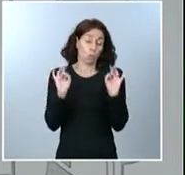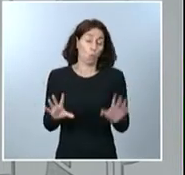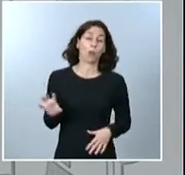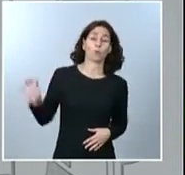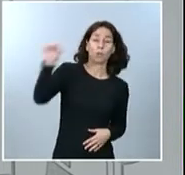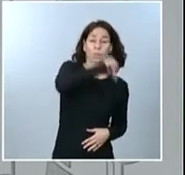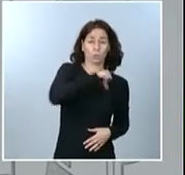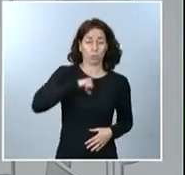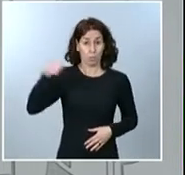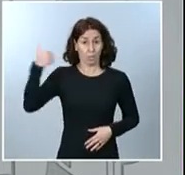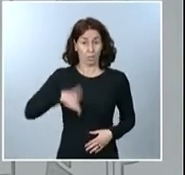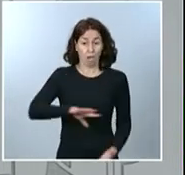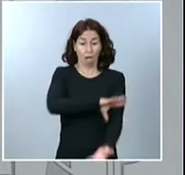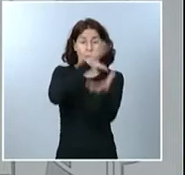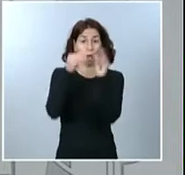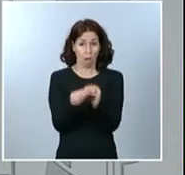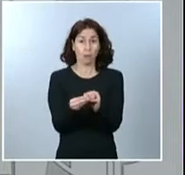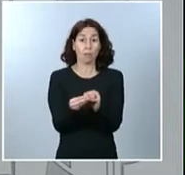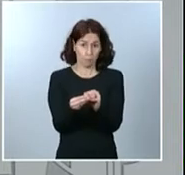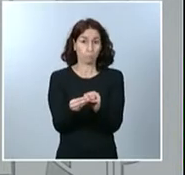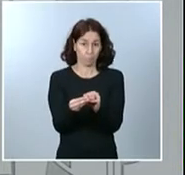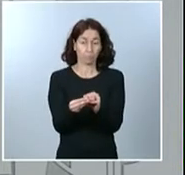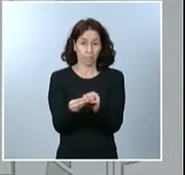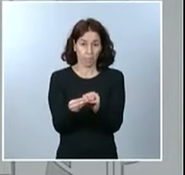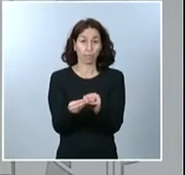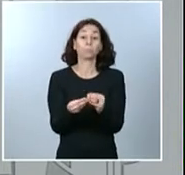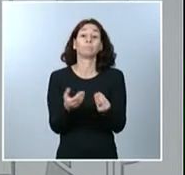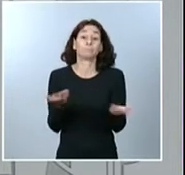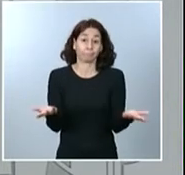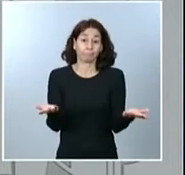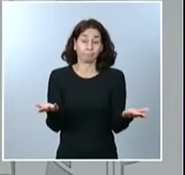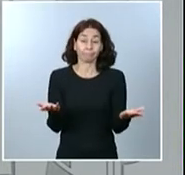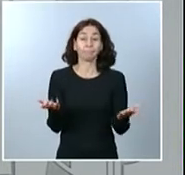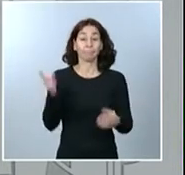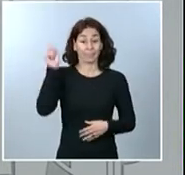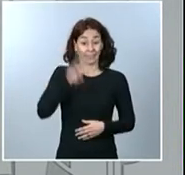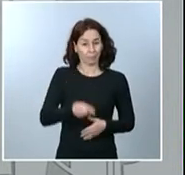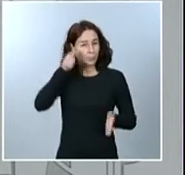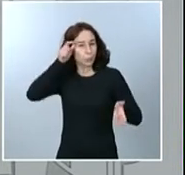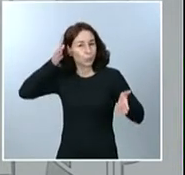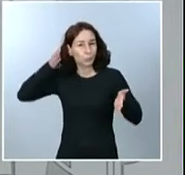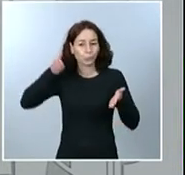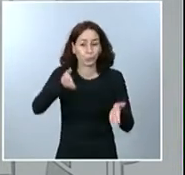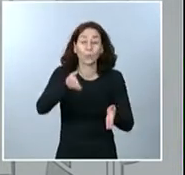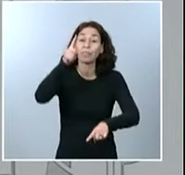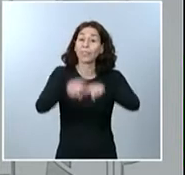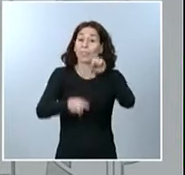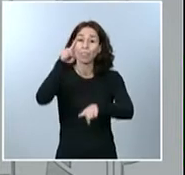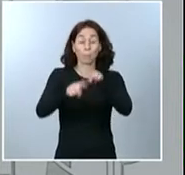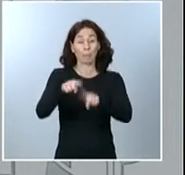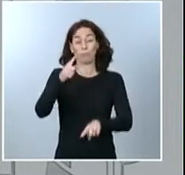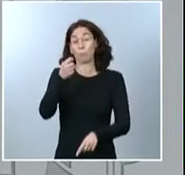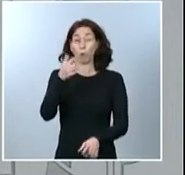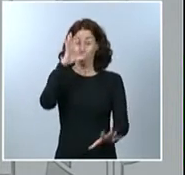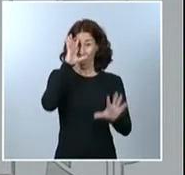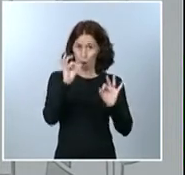obligadas a aplicar este tipo de medidas y, como es lógico, también se centrarán en razones de puro sentido común, asistencia